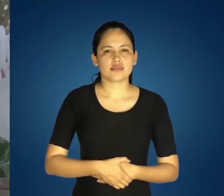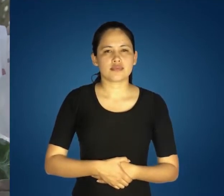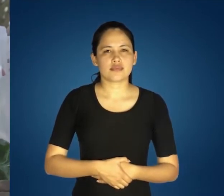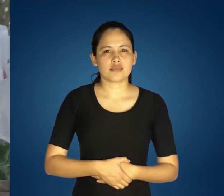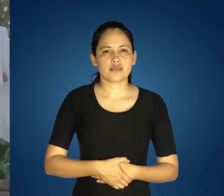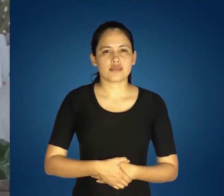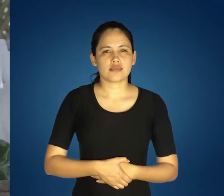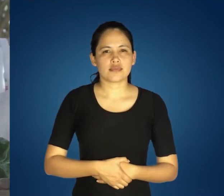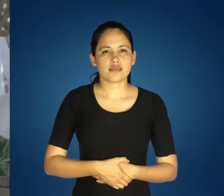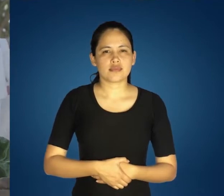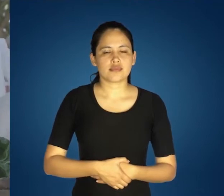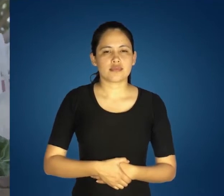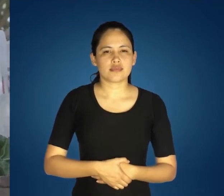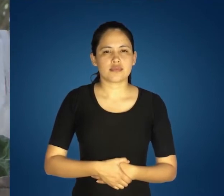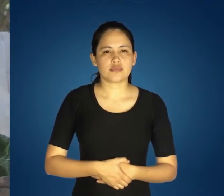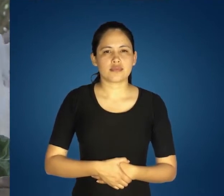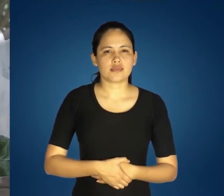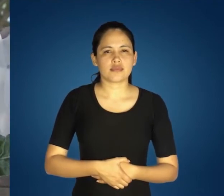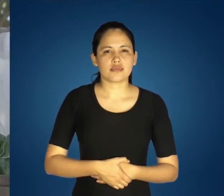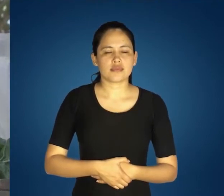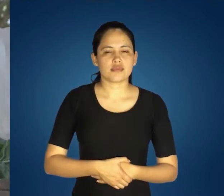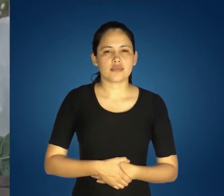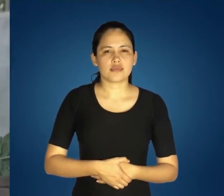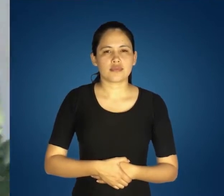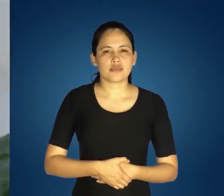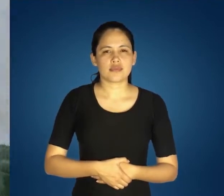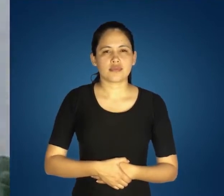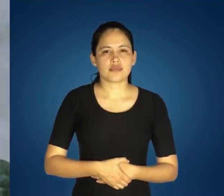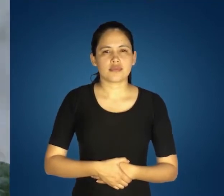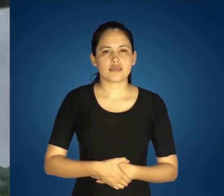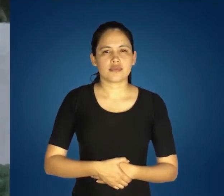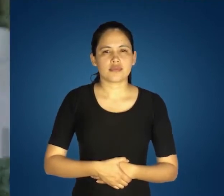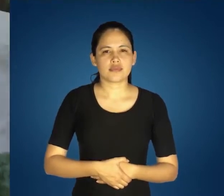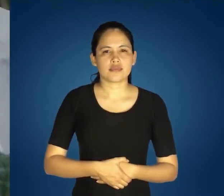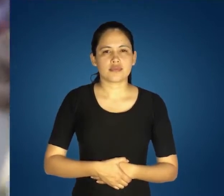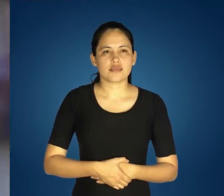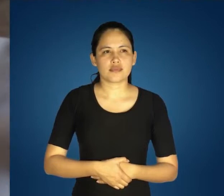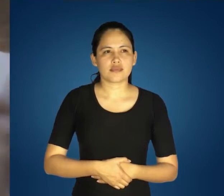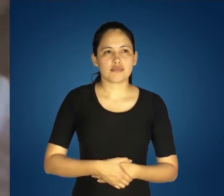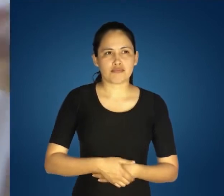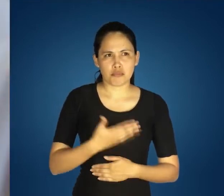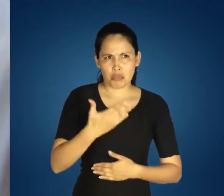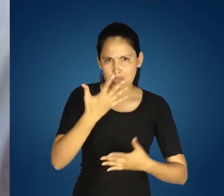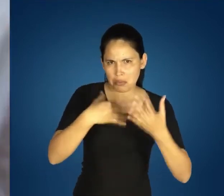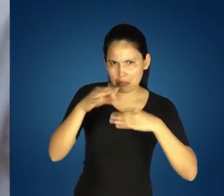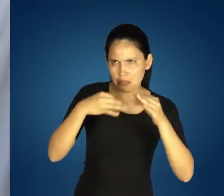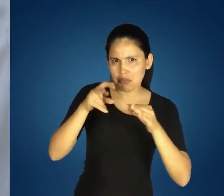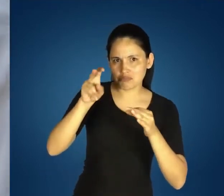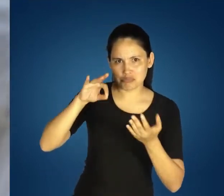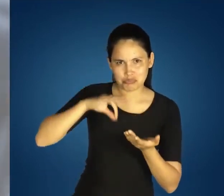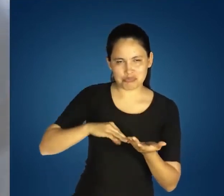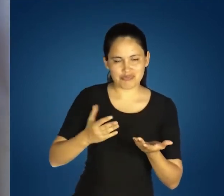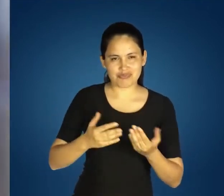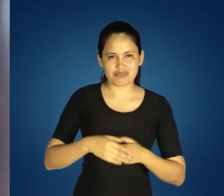El casero les muestra la acelga e intercambian el producto por dinero Nos permite generar ingresos